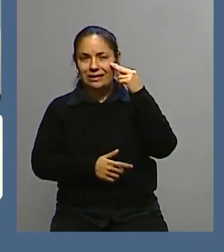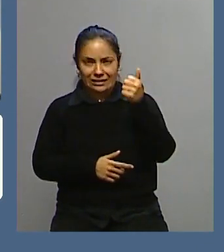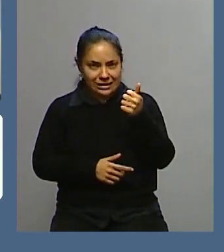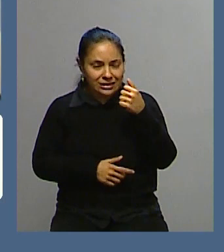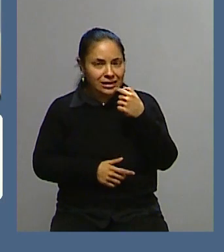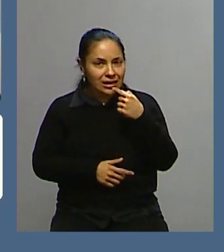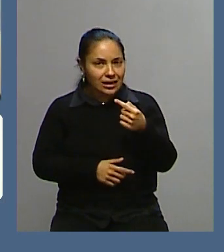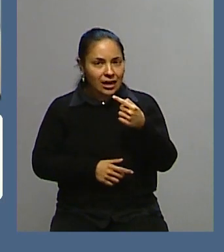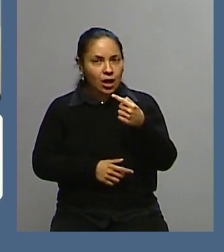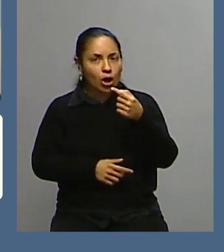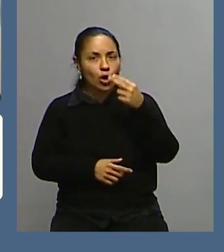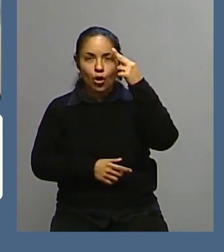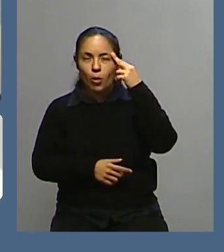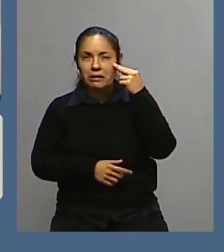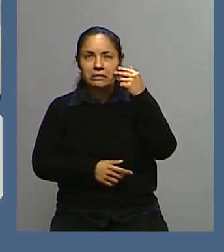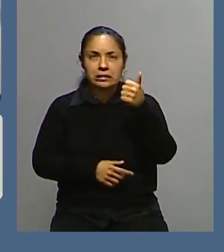93, 96, 93.